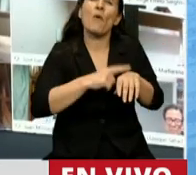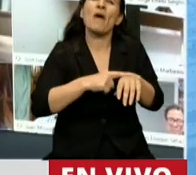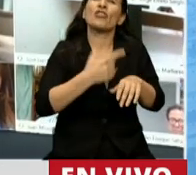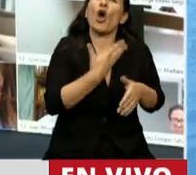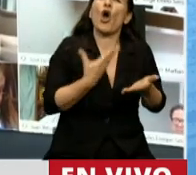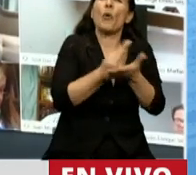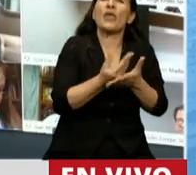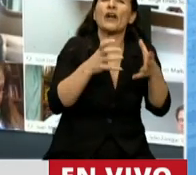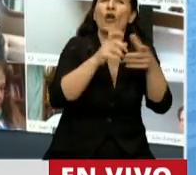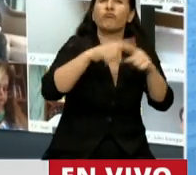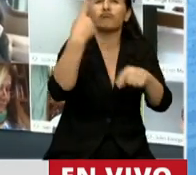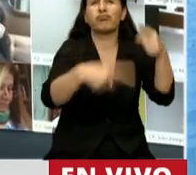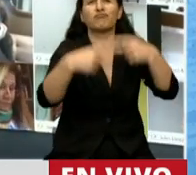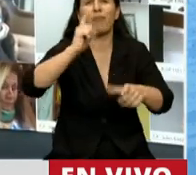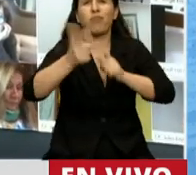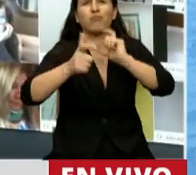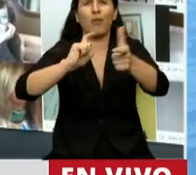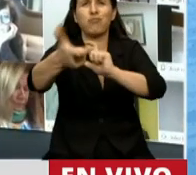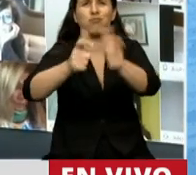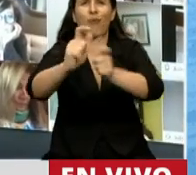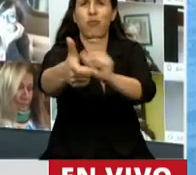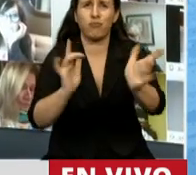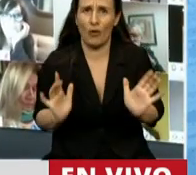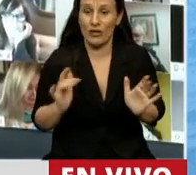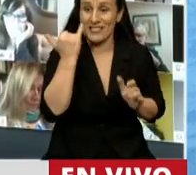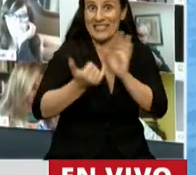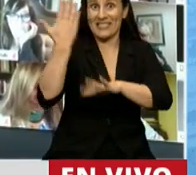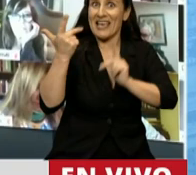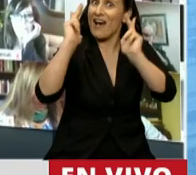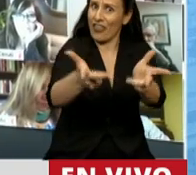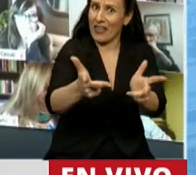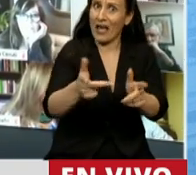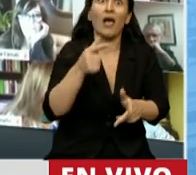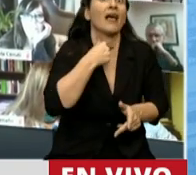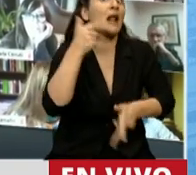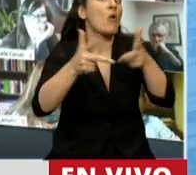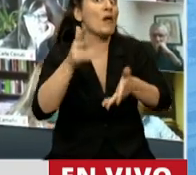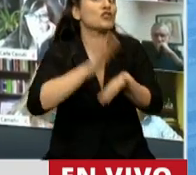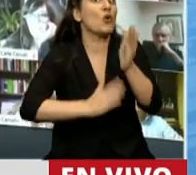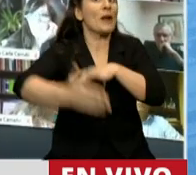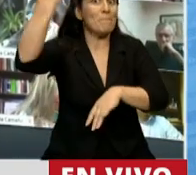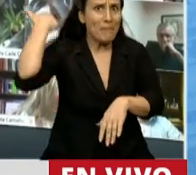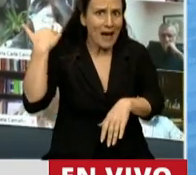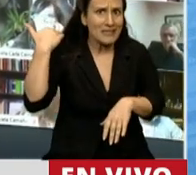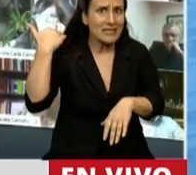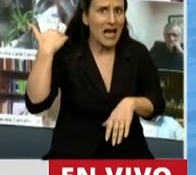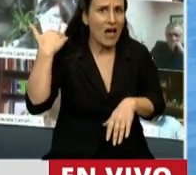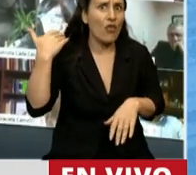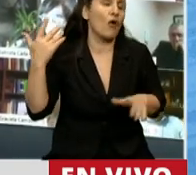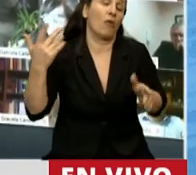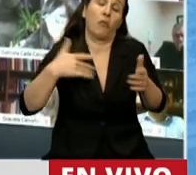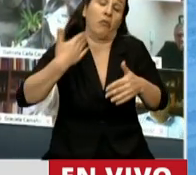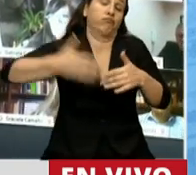la historia. Y yo ya lo dije día pasado. Si queremos hablar del pasado como algunos lo hicieron, es al